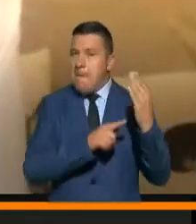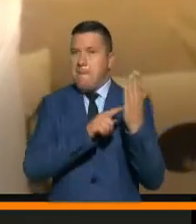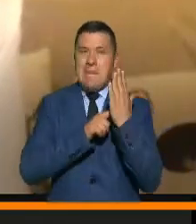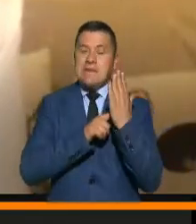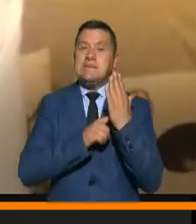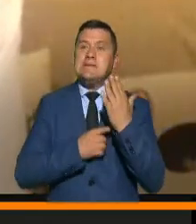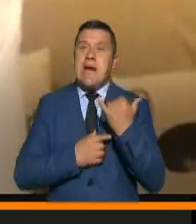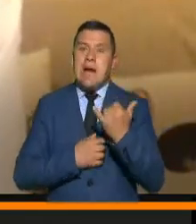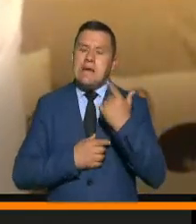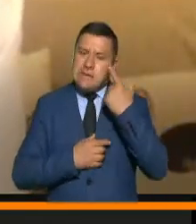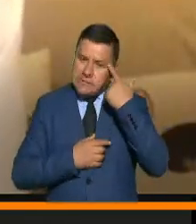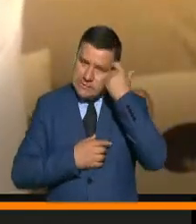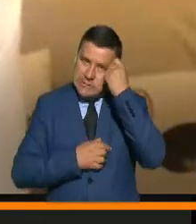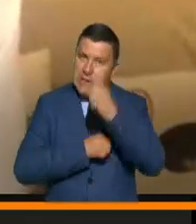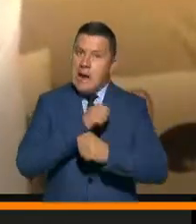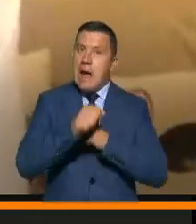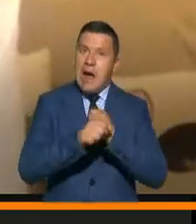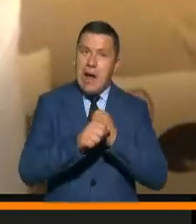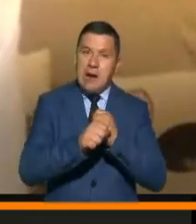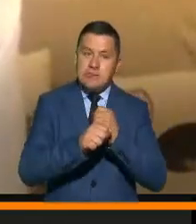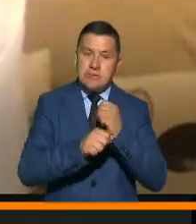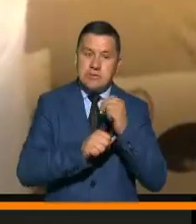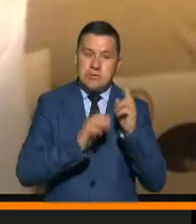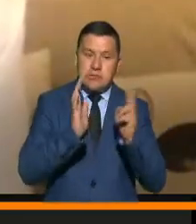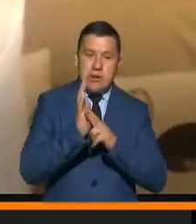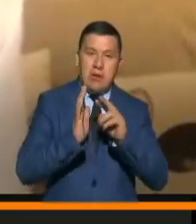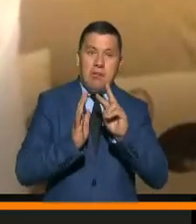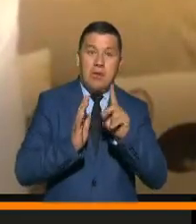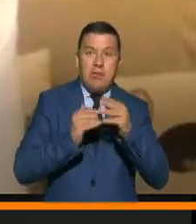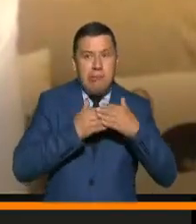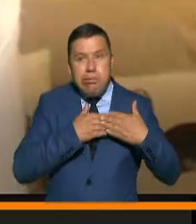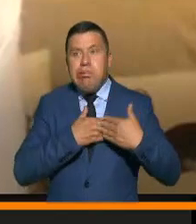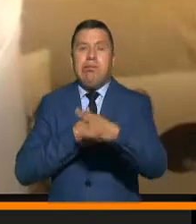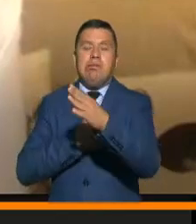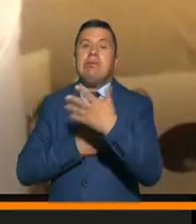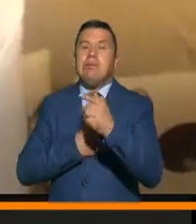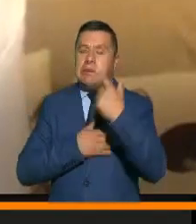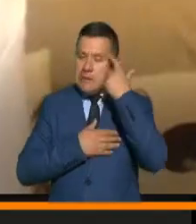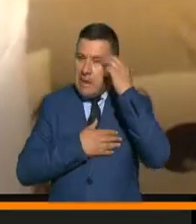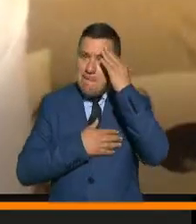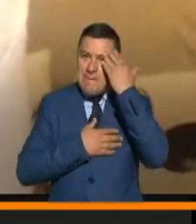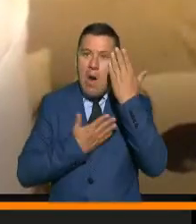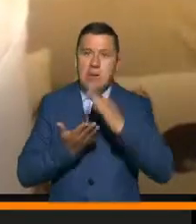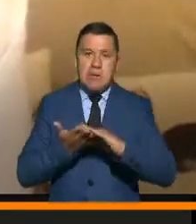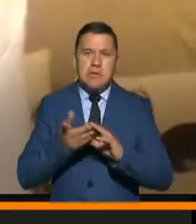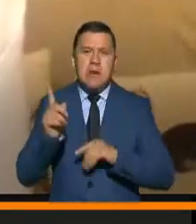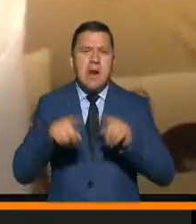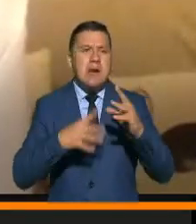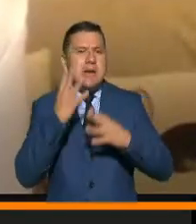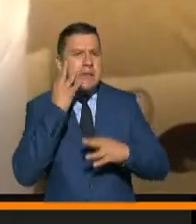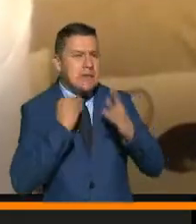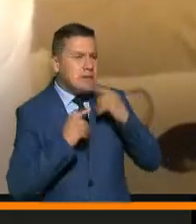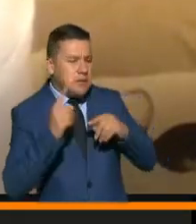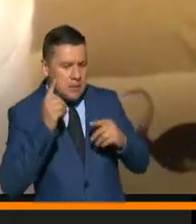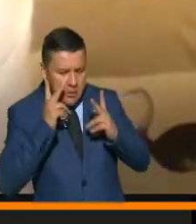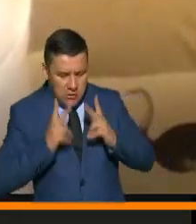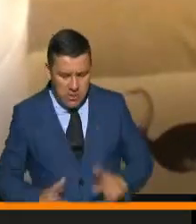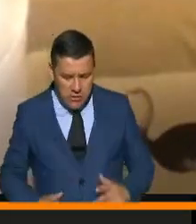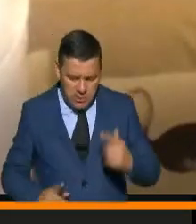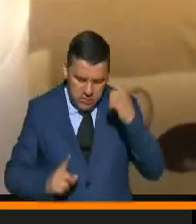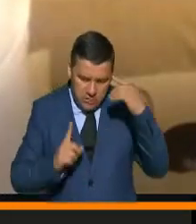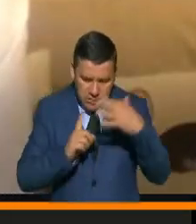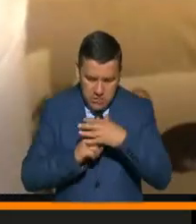grandes retos de salud para los años venideros. Todos y cada uno de nosotros hemos experimentado los